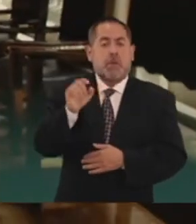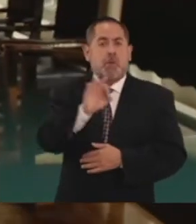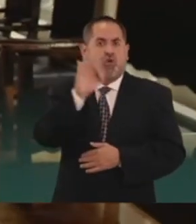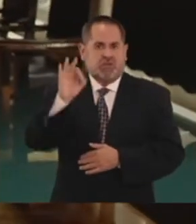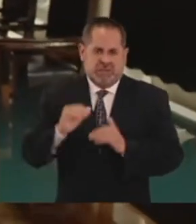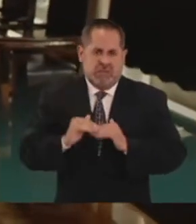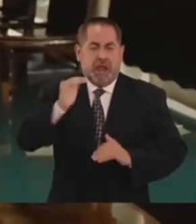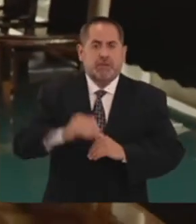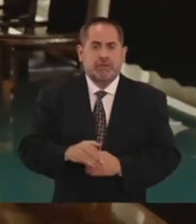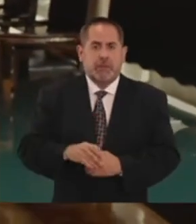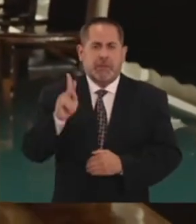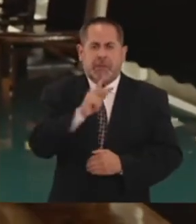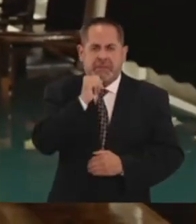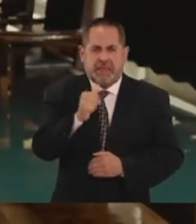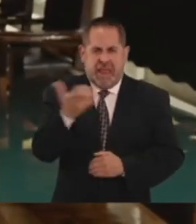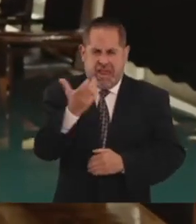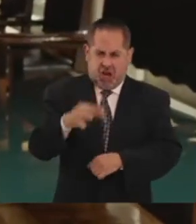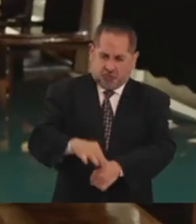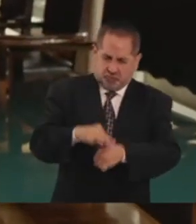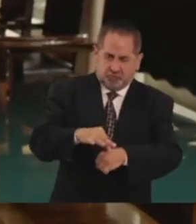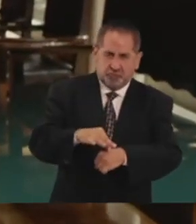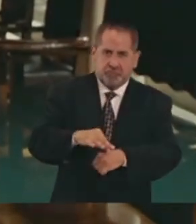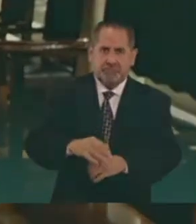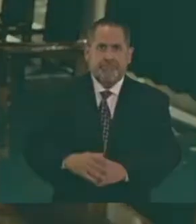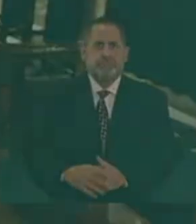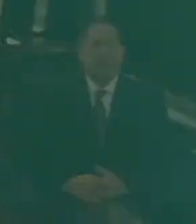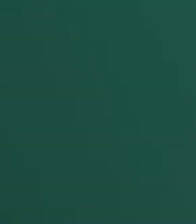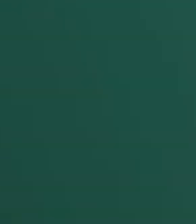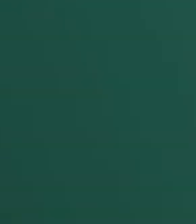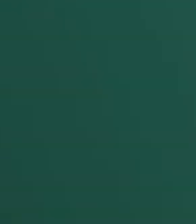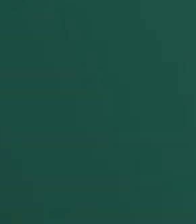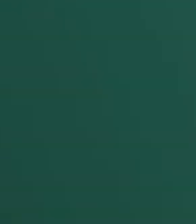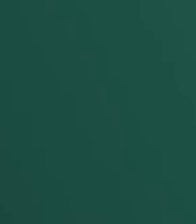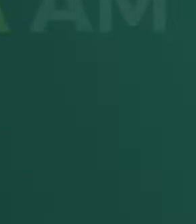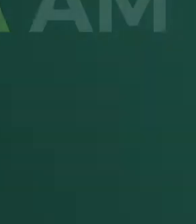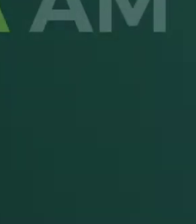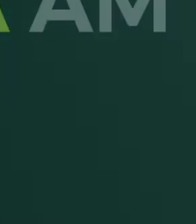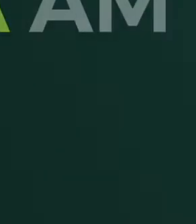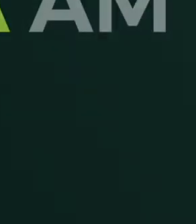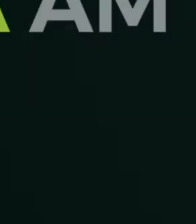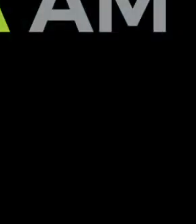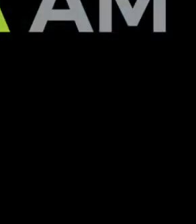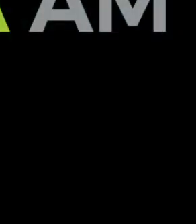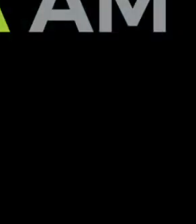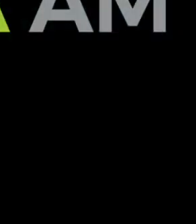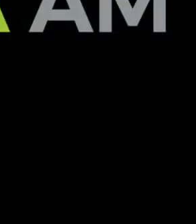6%. Hechos, no palabras. Tercer informe